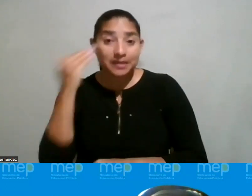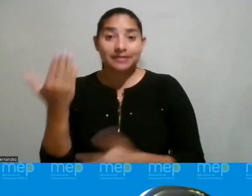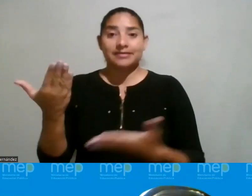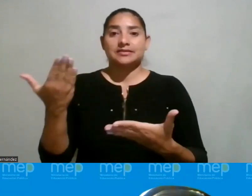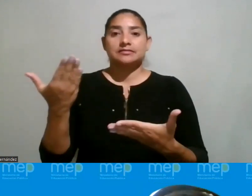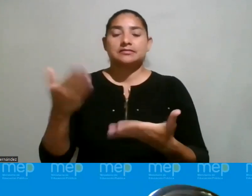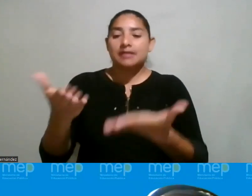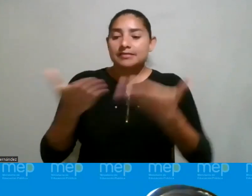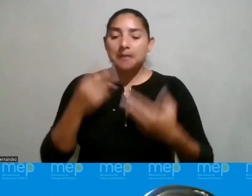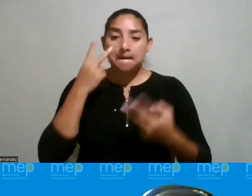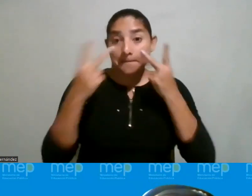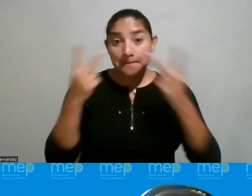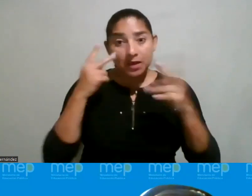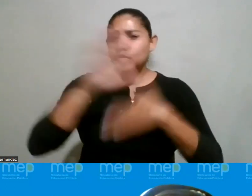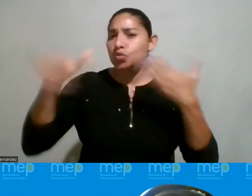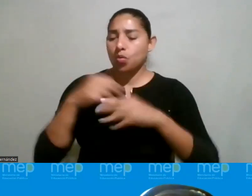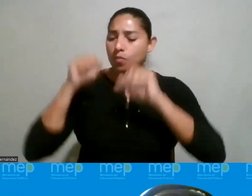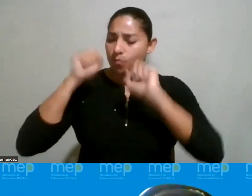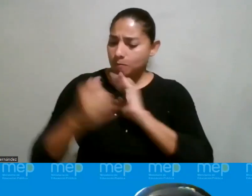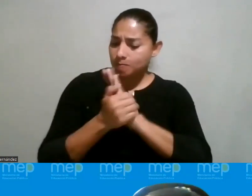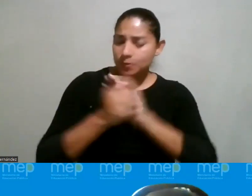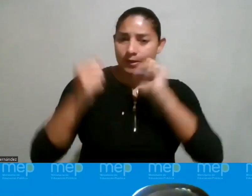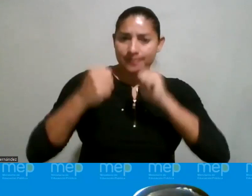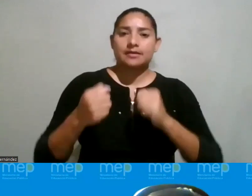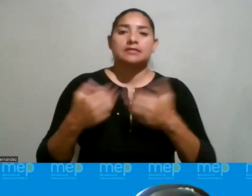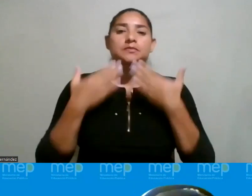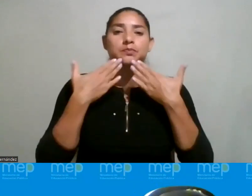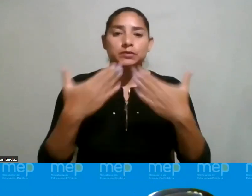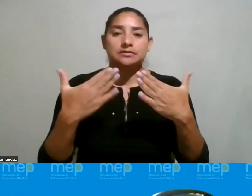les hagan ver ¿verdad? todo el potencial que tienen muchas gracias